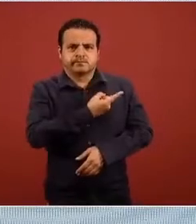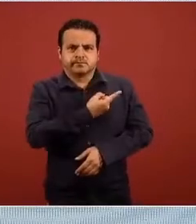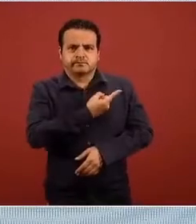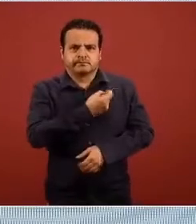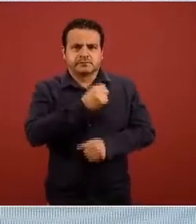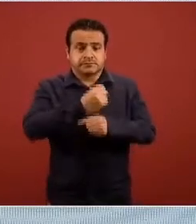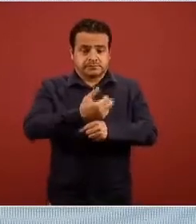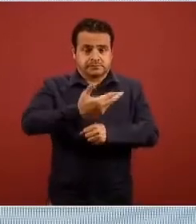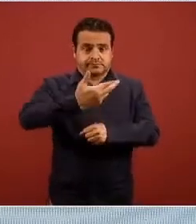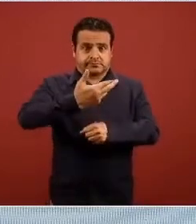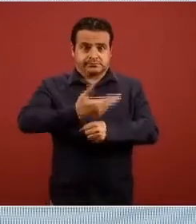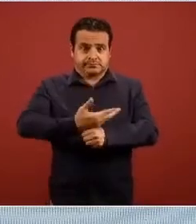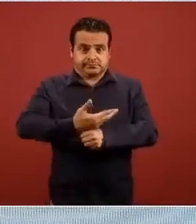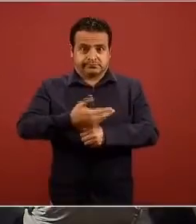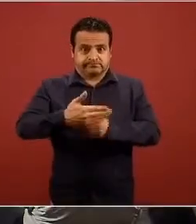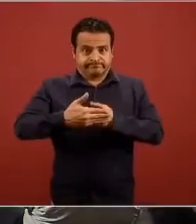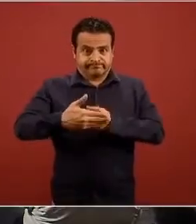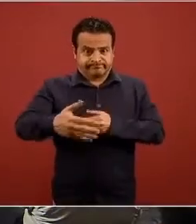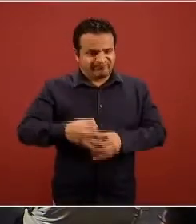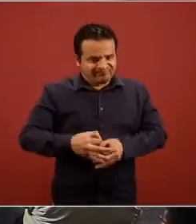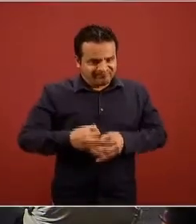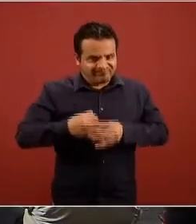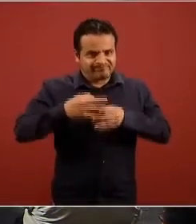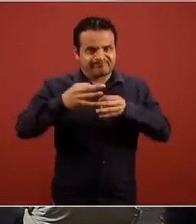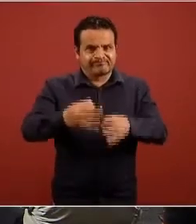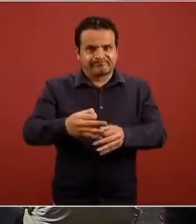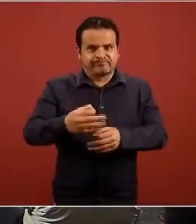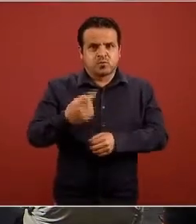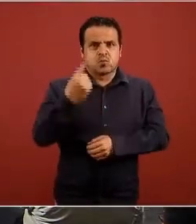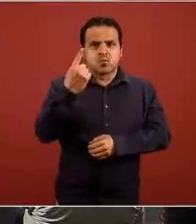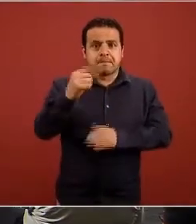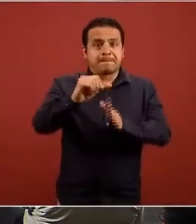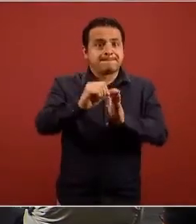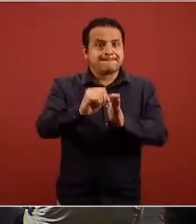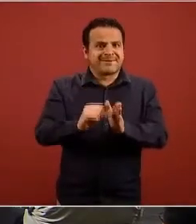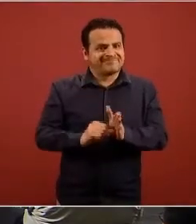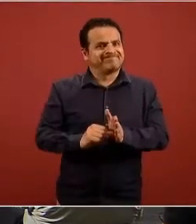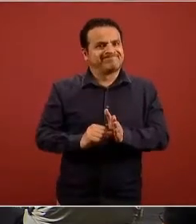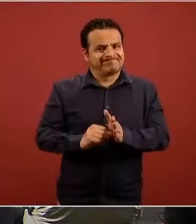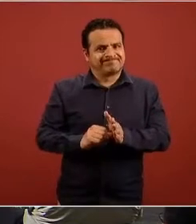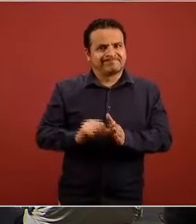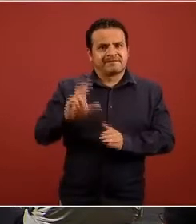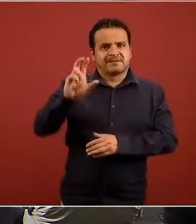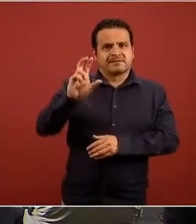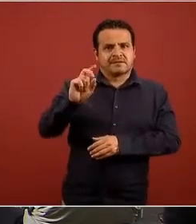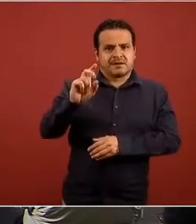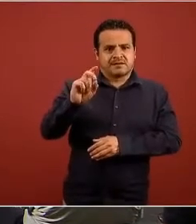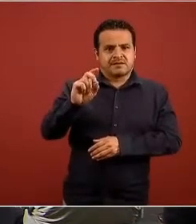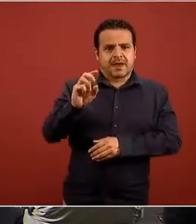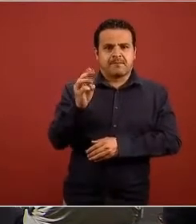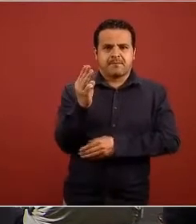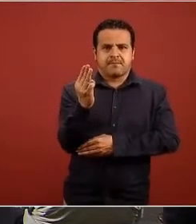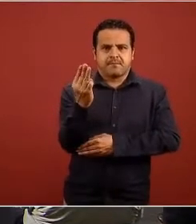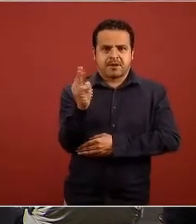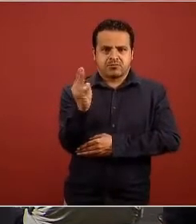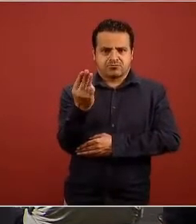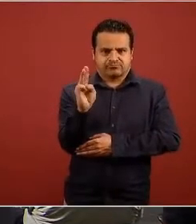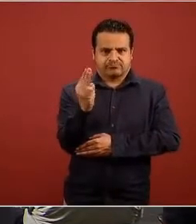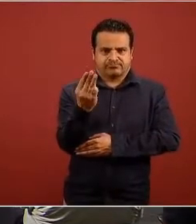Jornada Nacional de Sana Distancia hasta el 30 de mayo de 2020